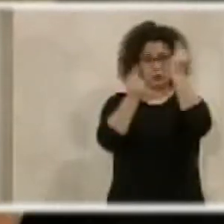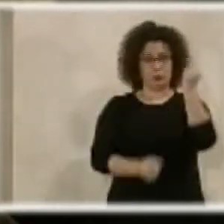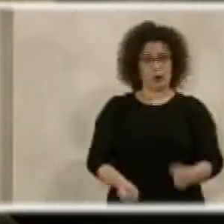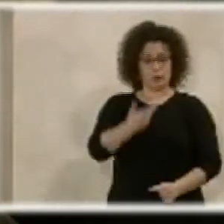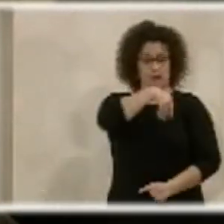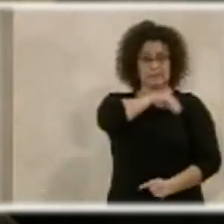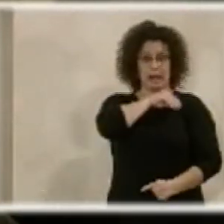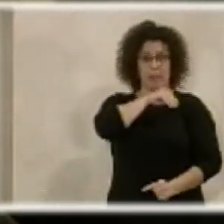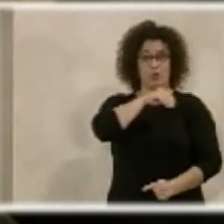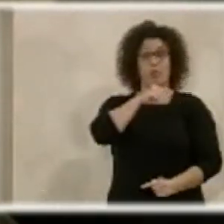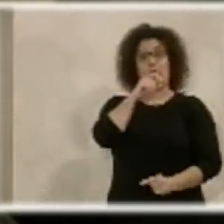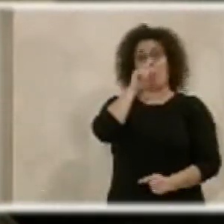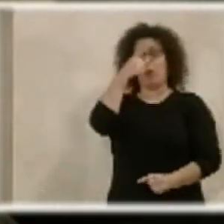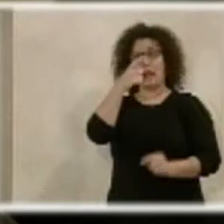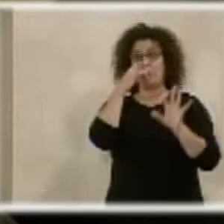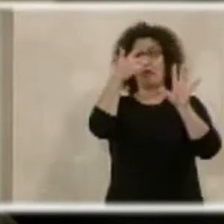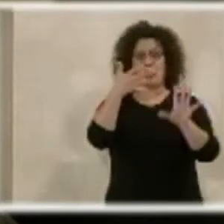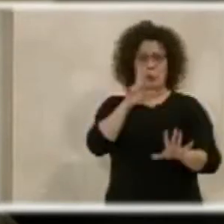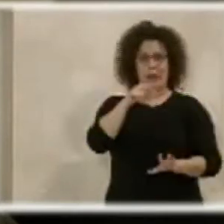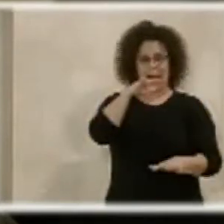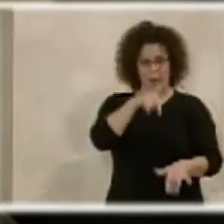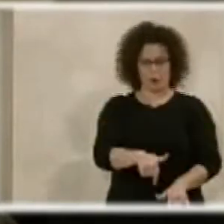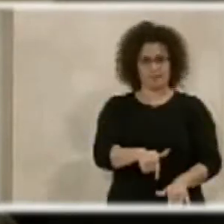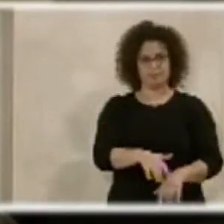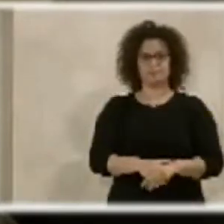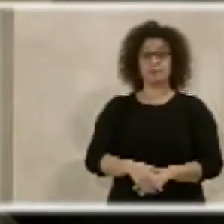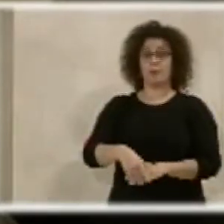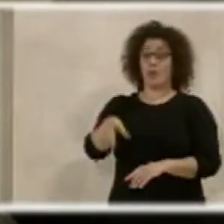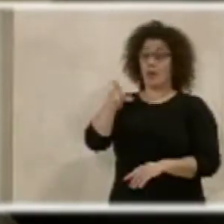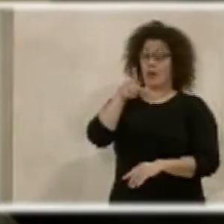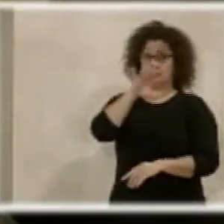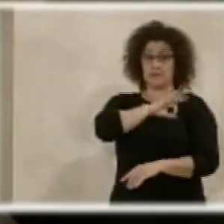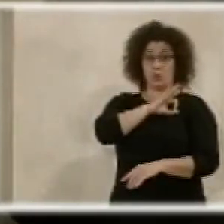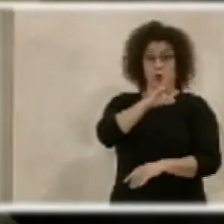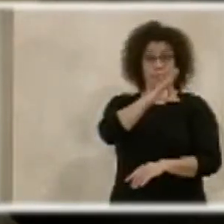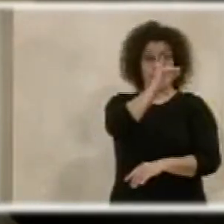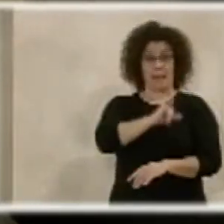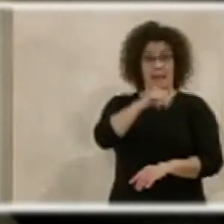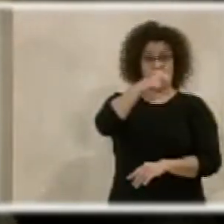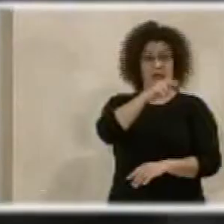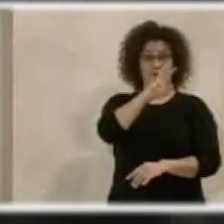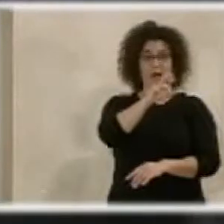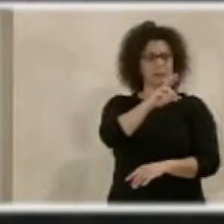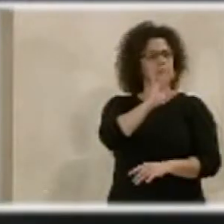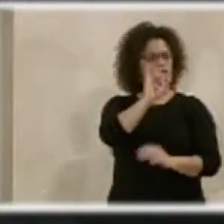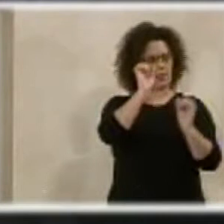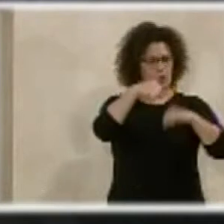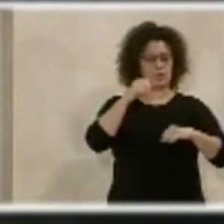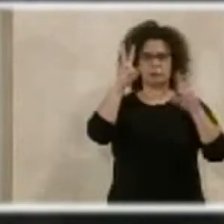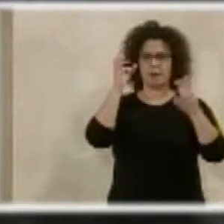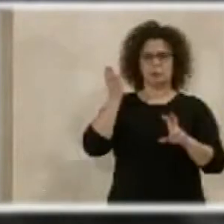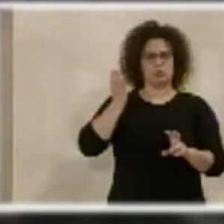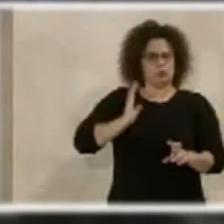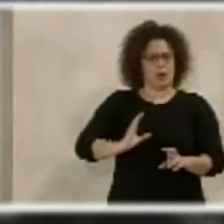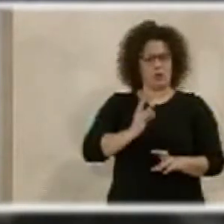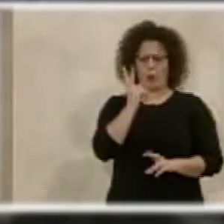no dentro de un año, ni dentro de diez, ni dentro de tal. Señor Pérez Nava, totalmente de acuerdo con usted. El tema de los sueldos y los dos mil